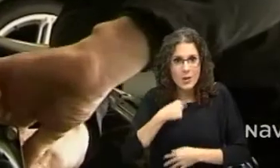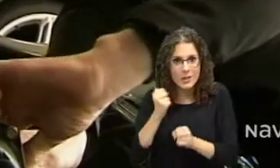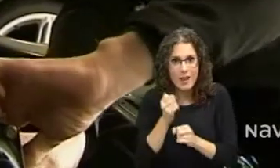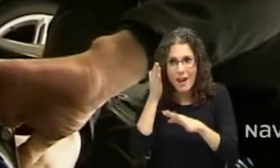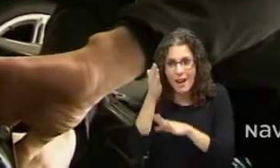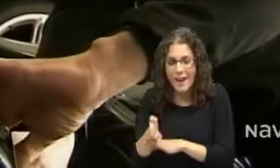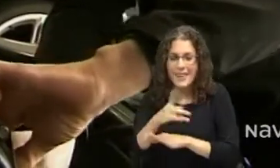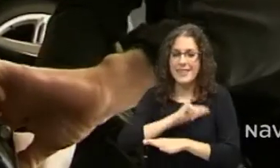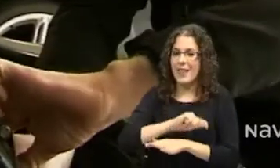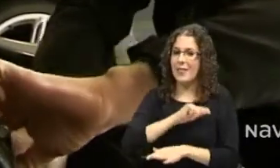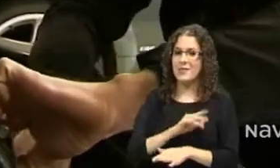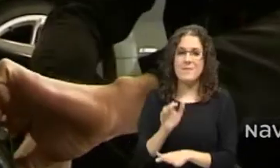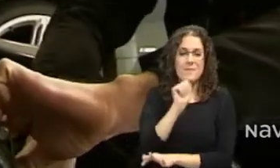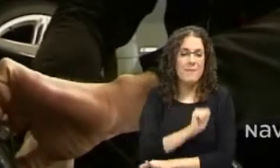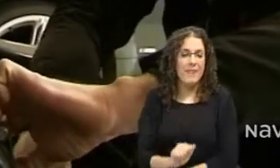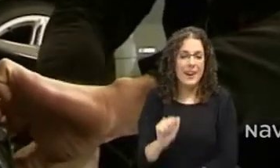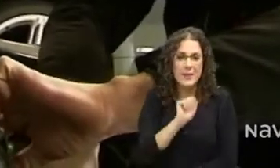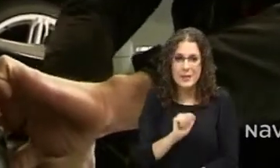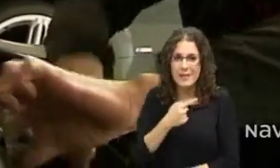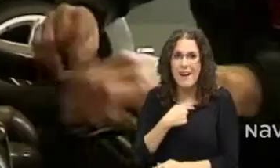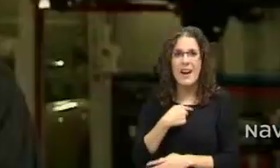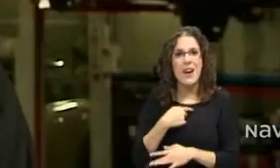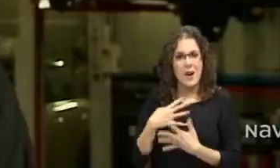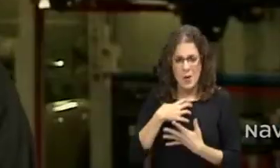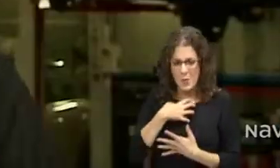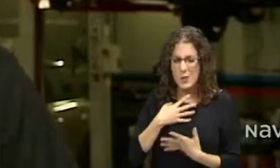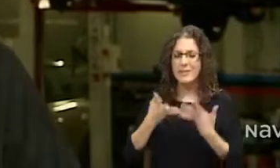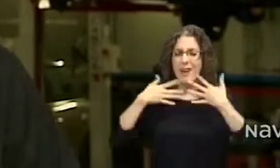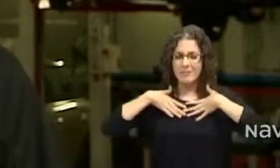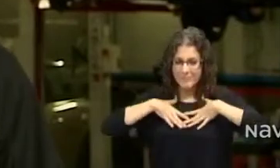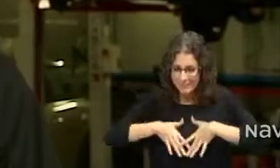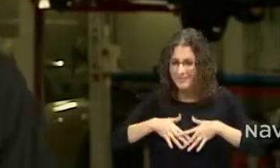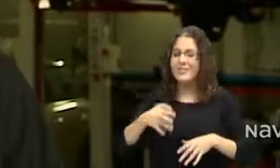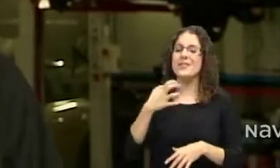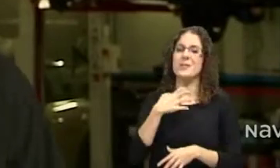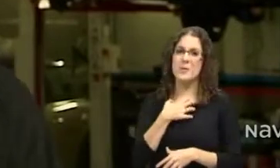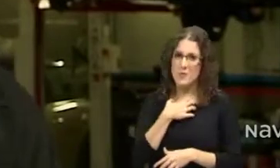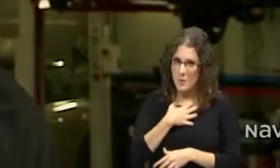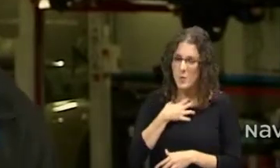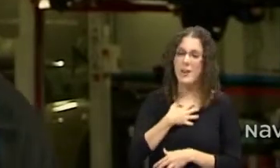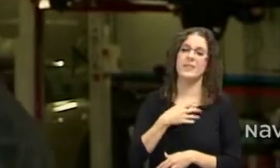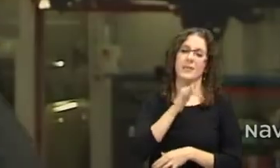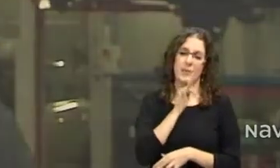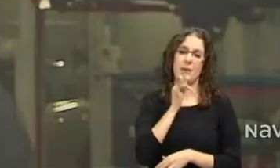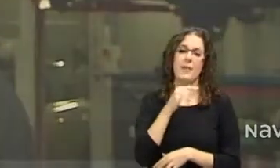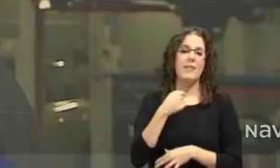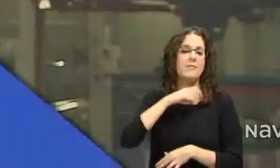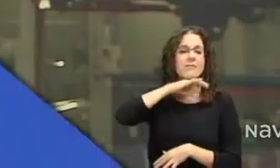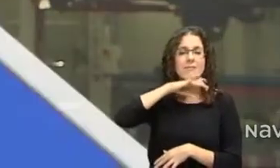alucinante que a veces todavía no me la creo y es una satisfacción muy grande.